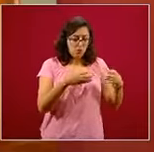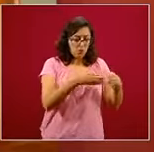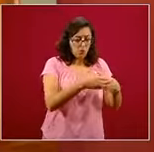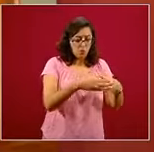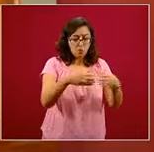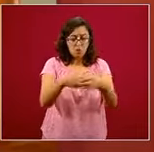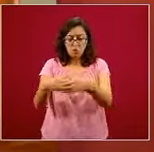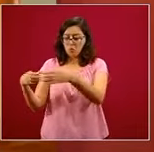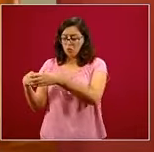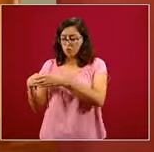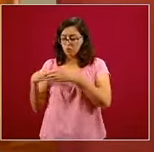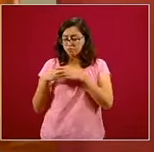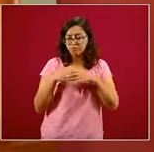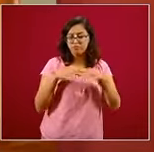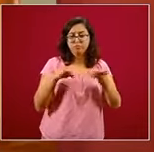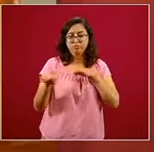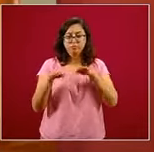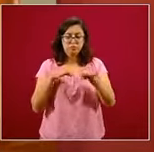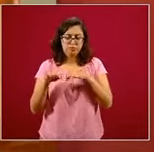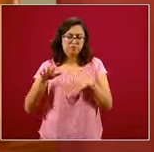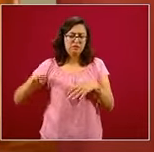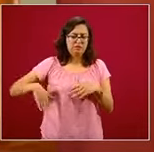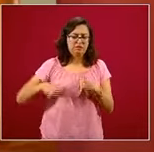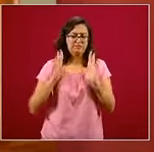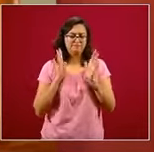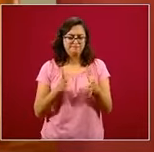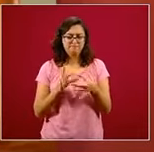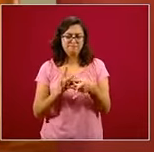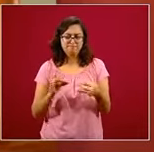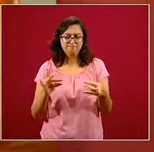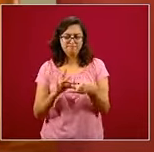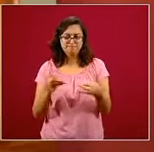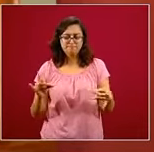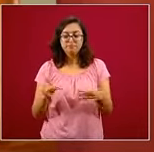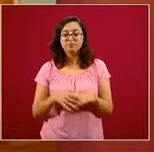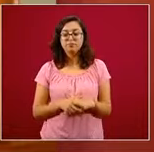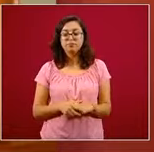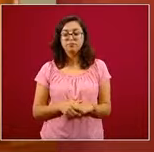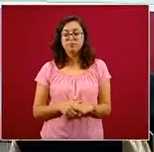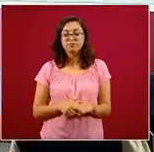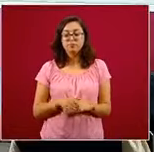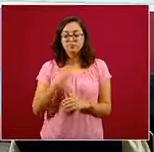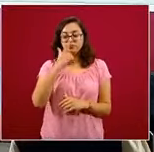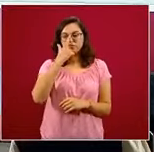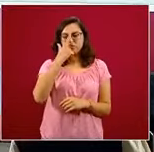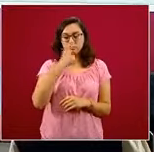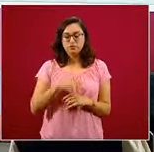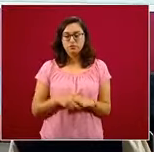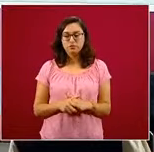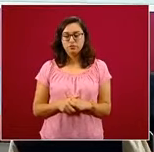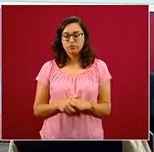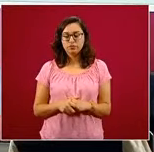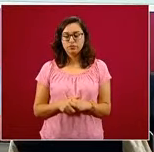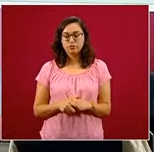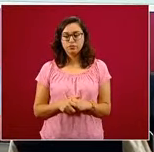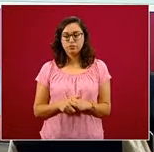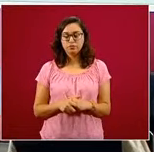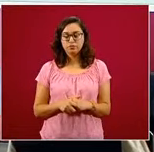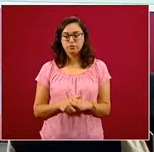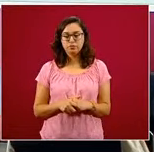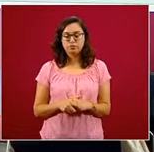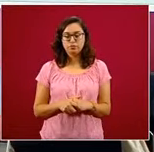mencioné. Y lo que queremos es que para adoptar